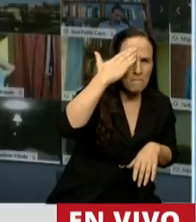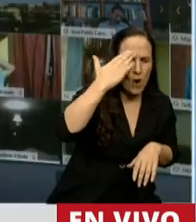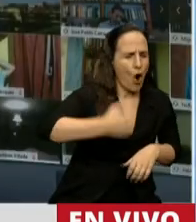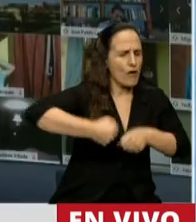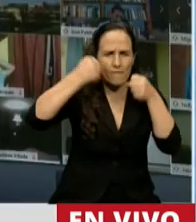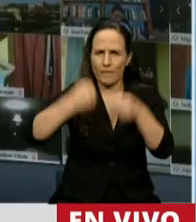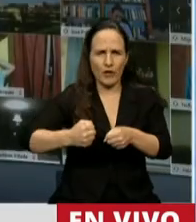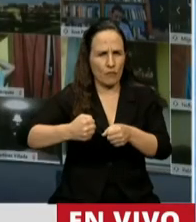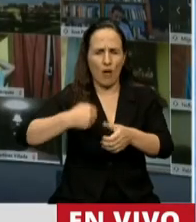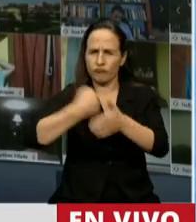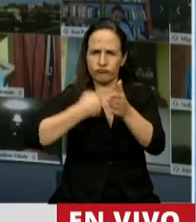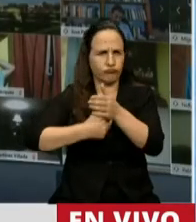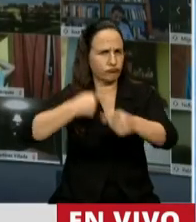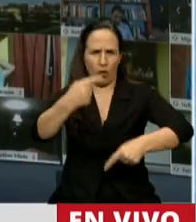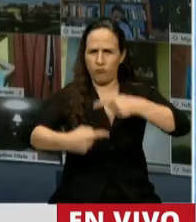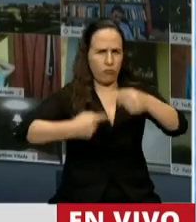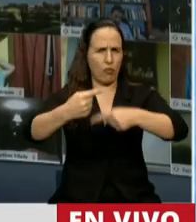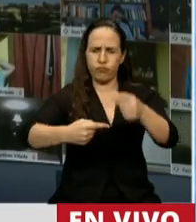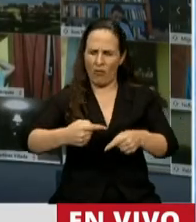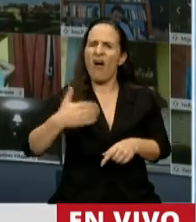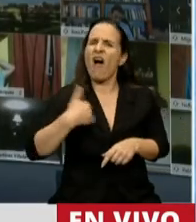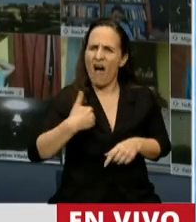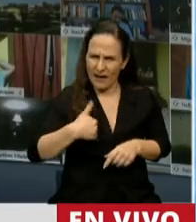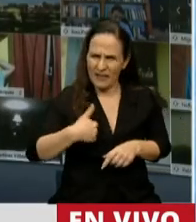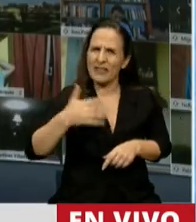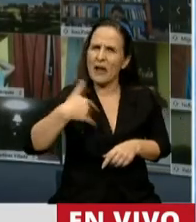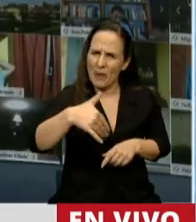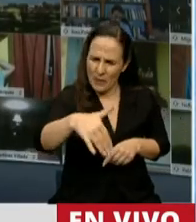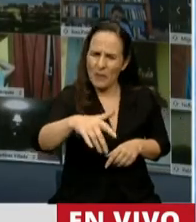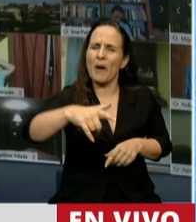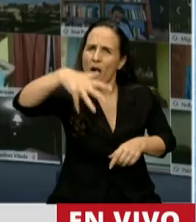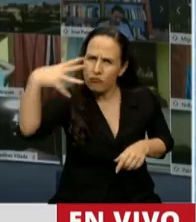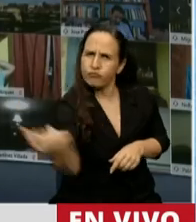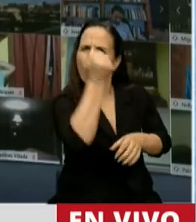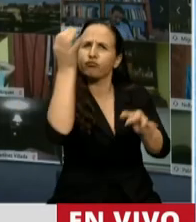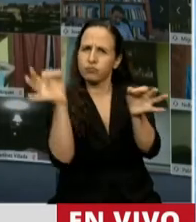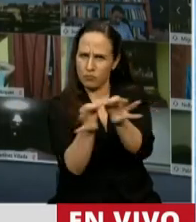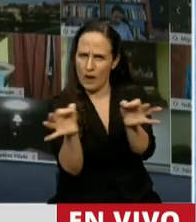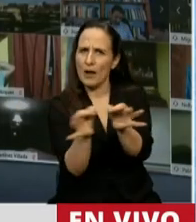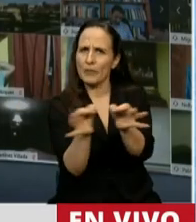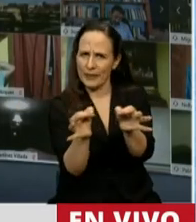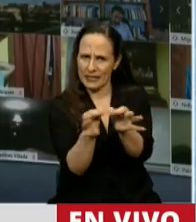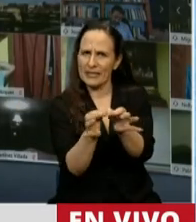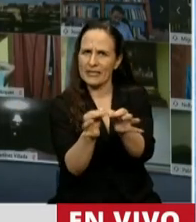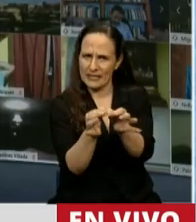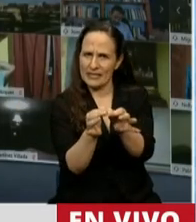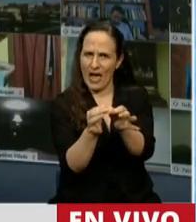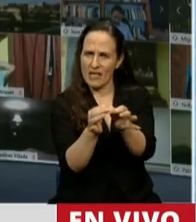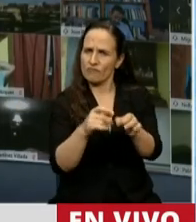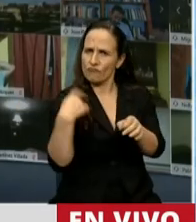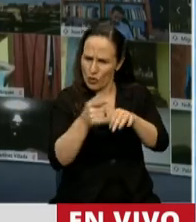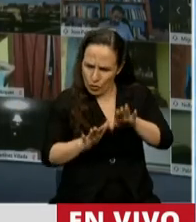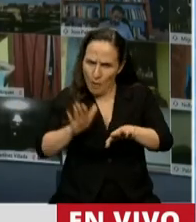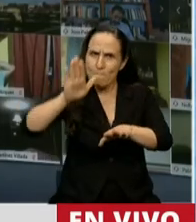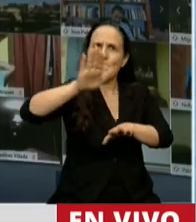con tenacidad, Argentina recuperará las Islas Malvinas. Estamos dando otro